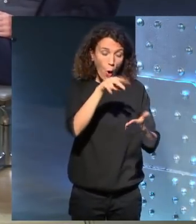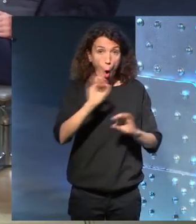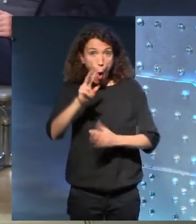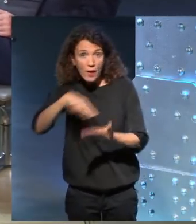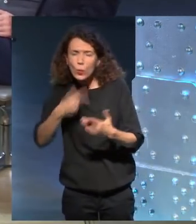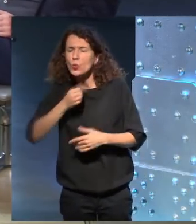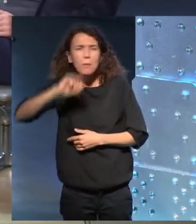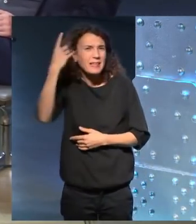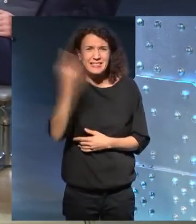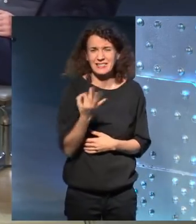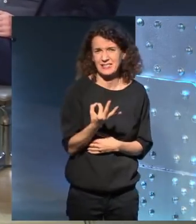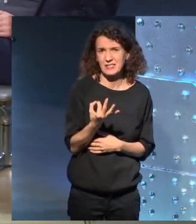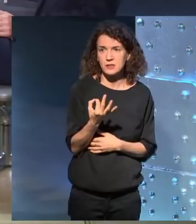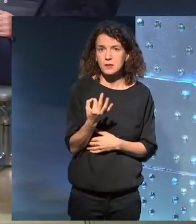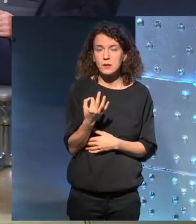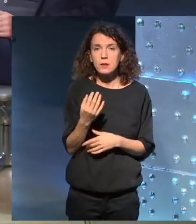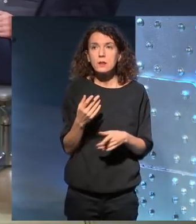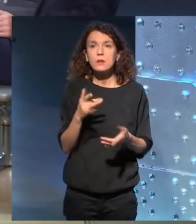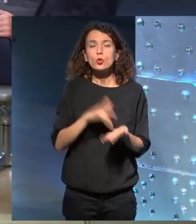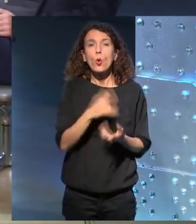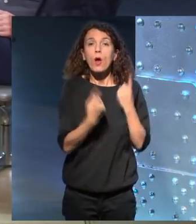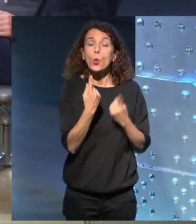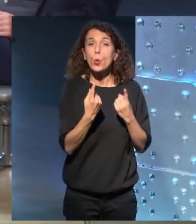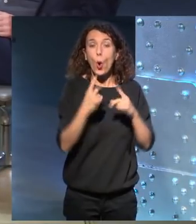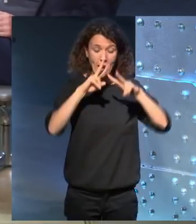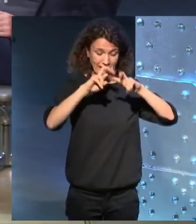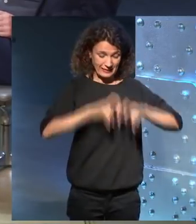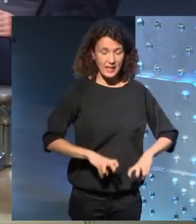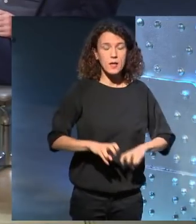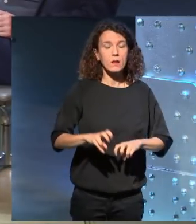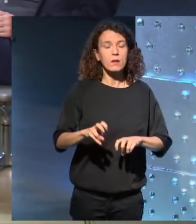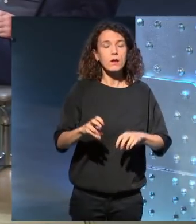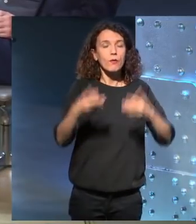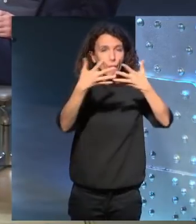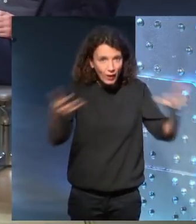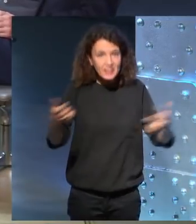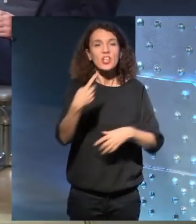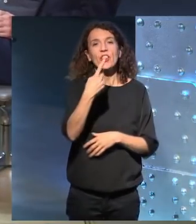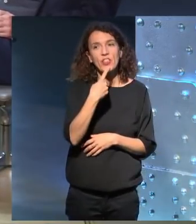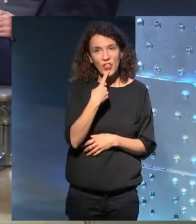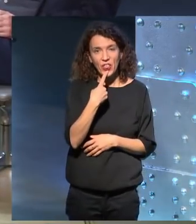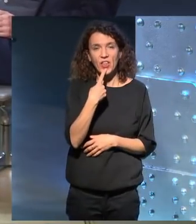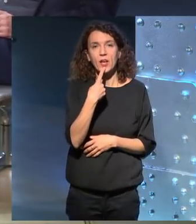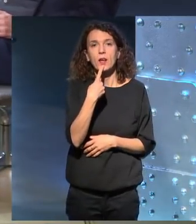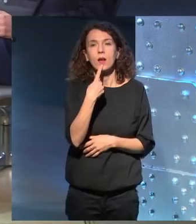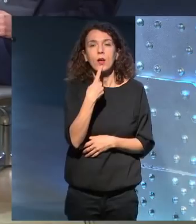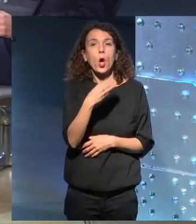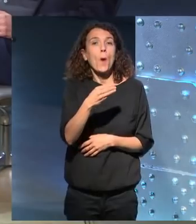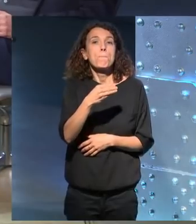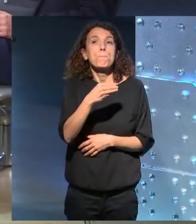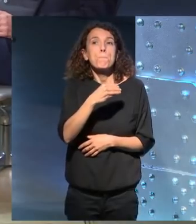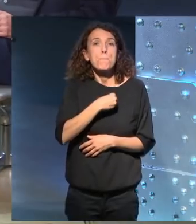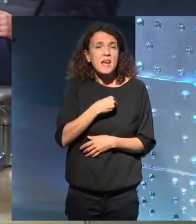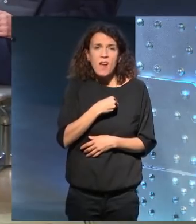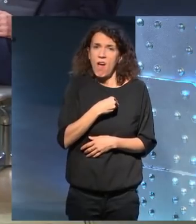en varios de tus ensayos repites esa cita que dice, no hay pena que se resista